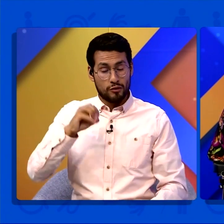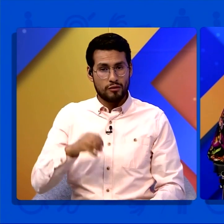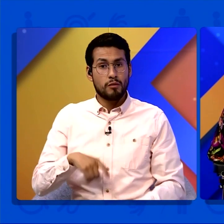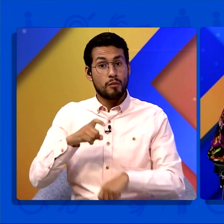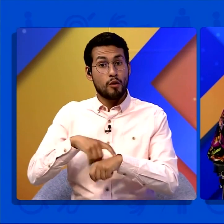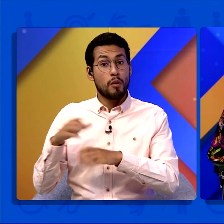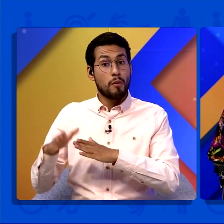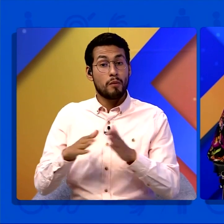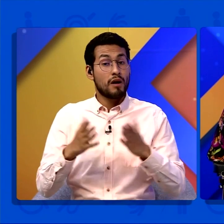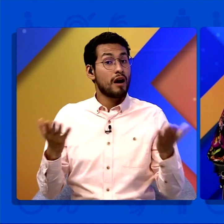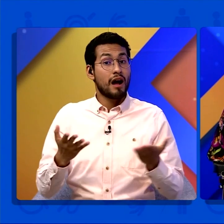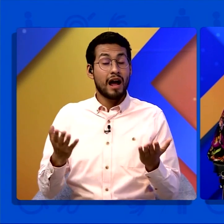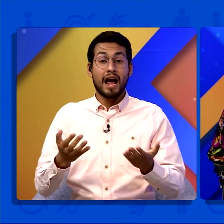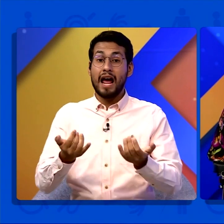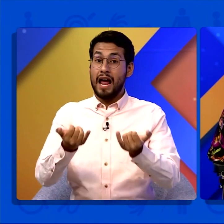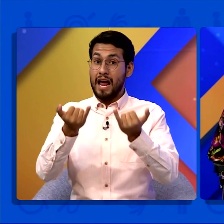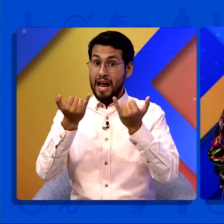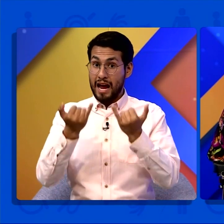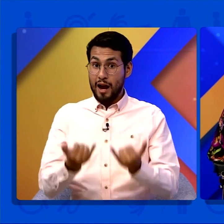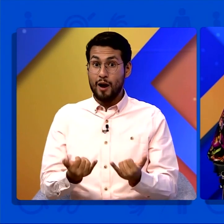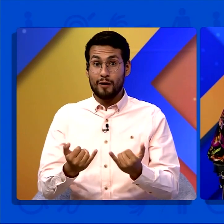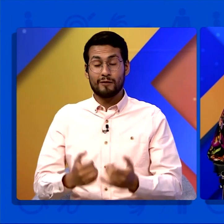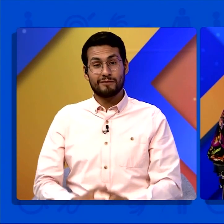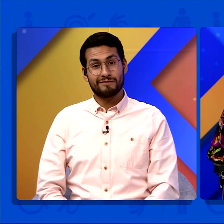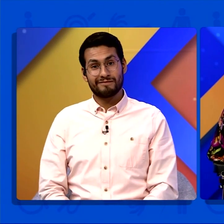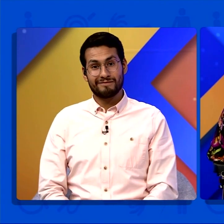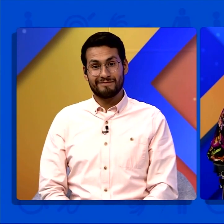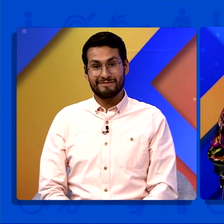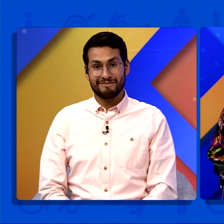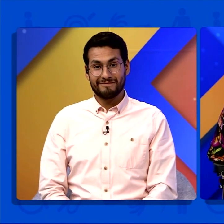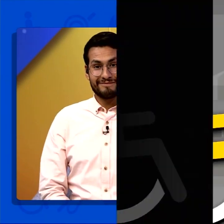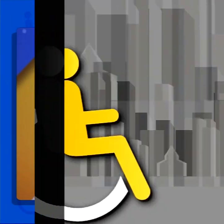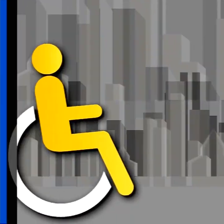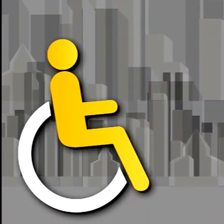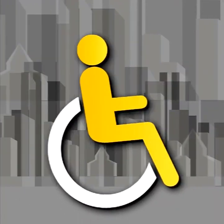El momento De prepararnos Es ahora